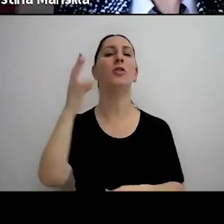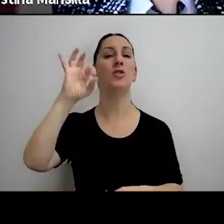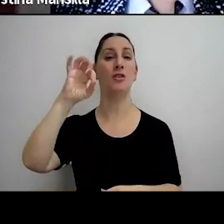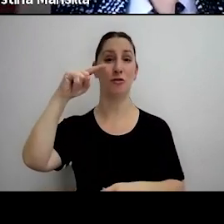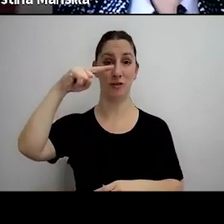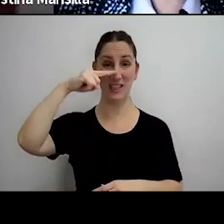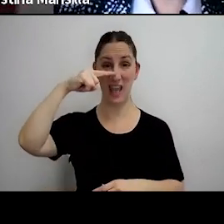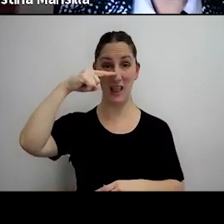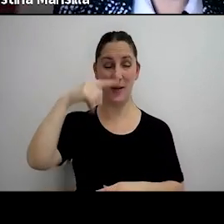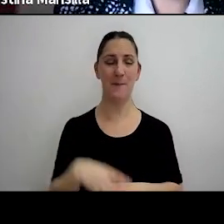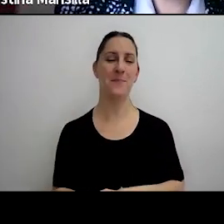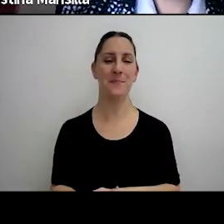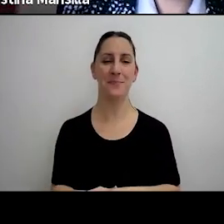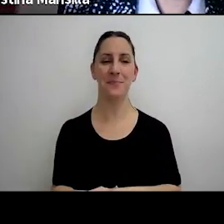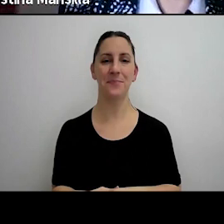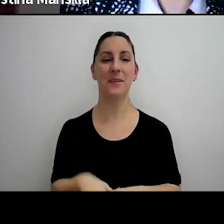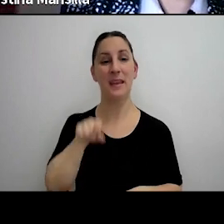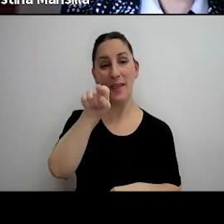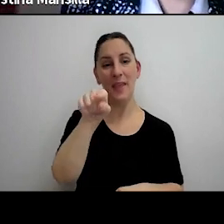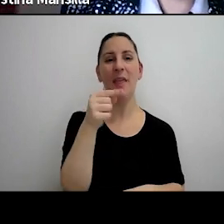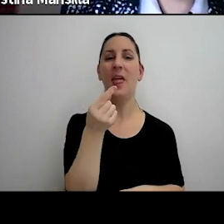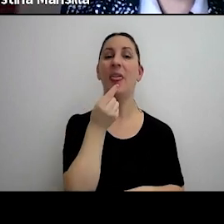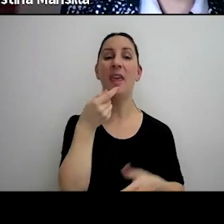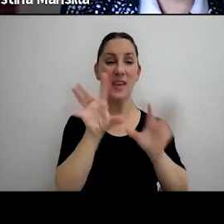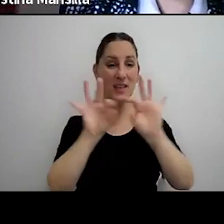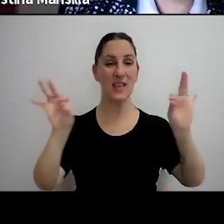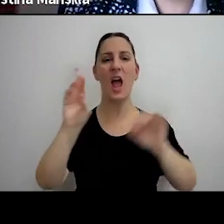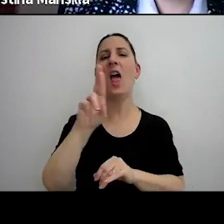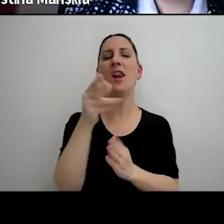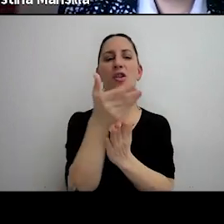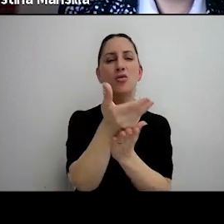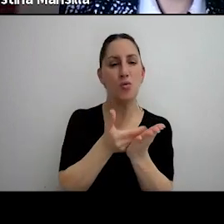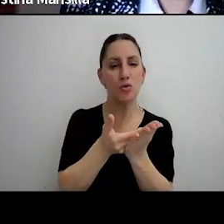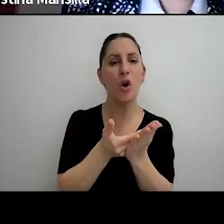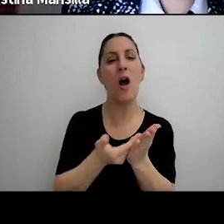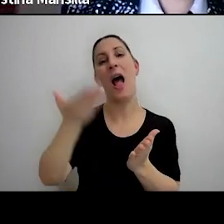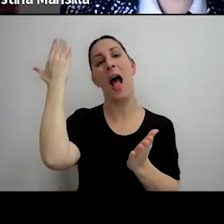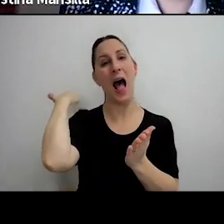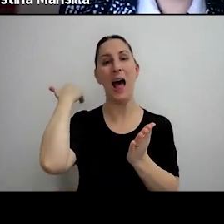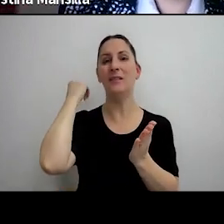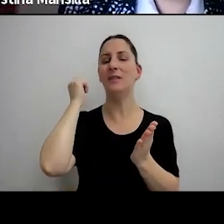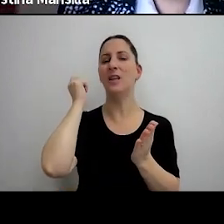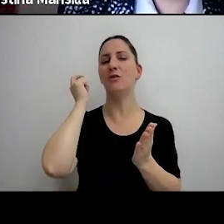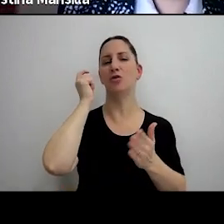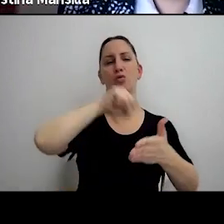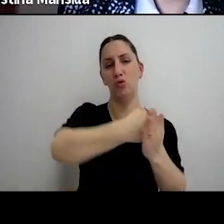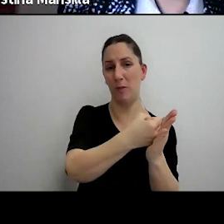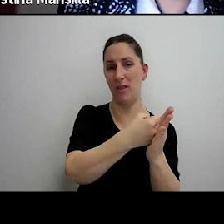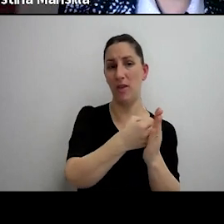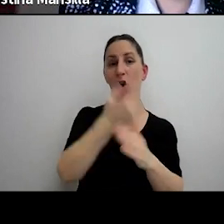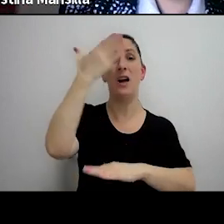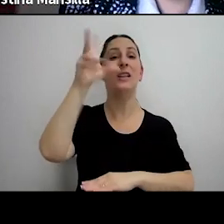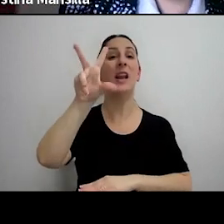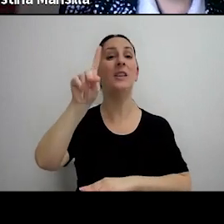me menciona una resolución que habría suspendido hasta el 31 de diciembre